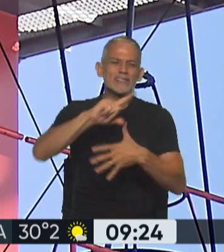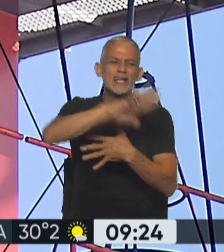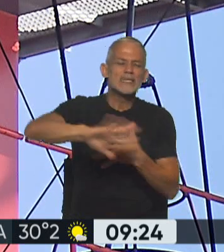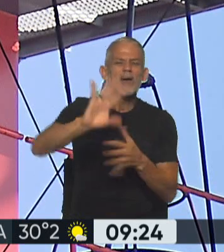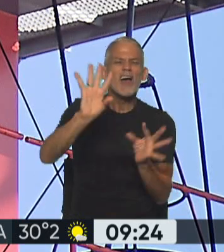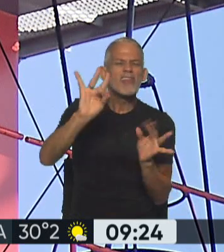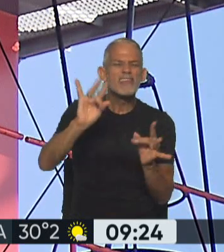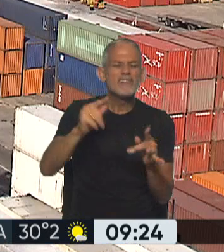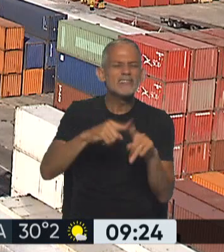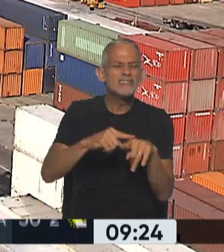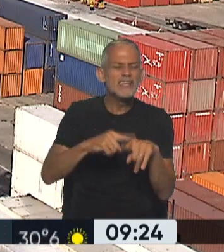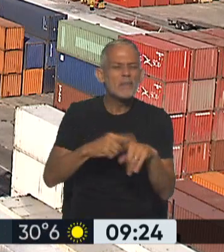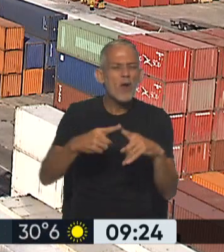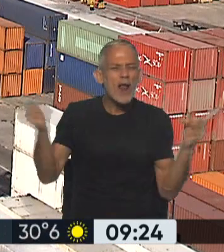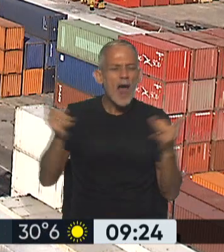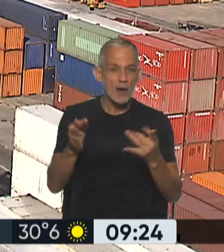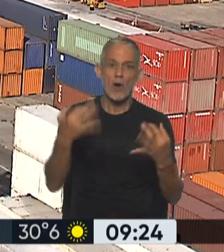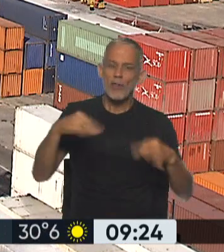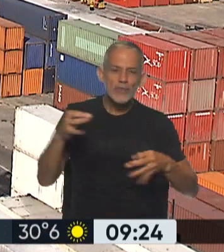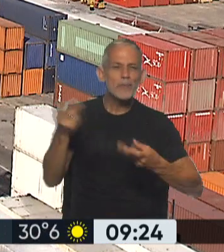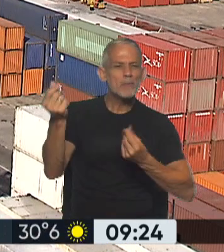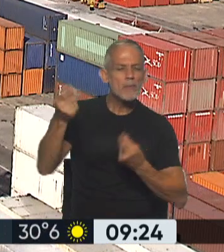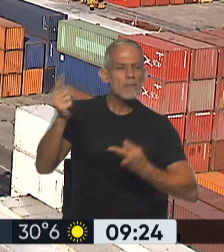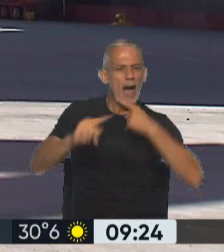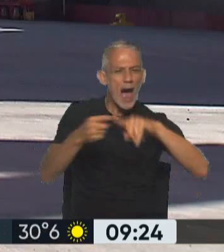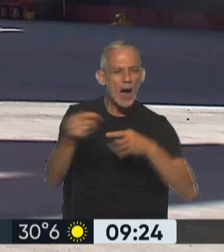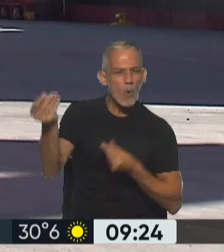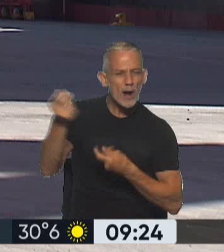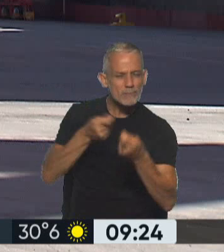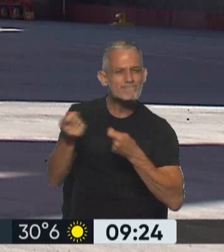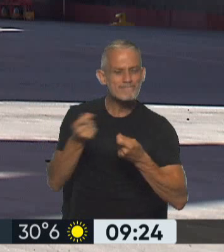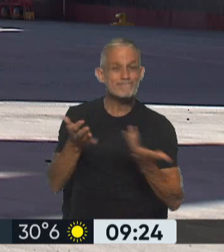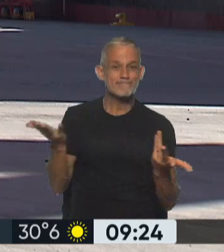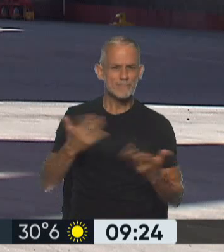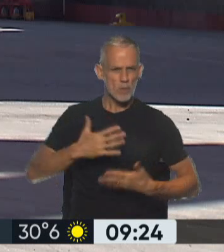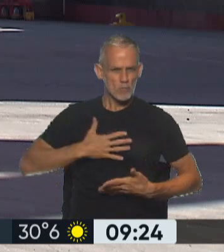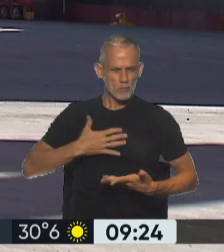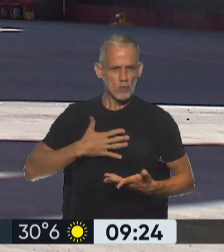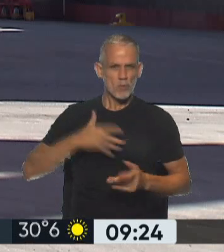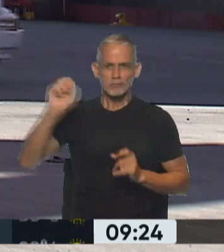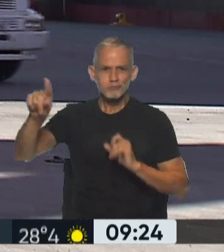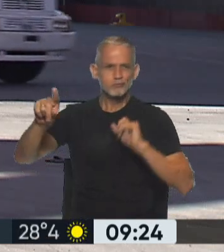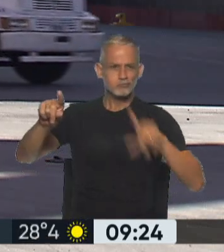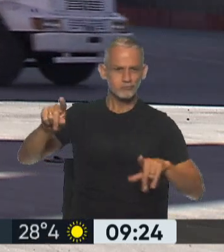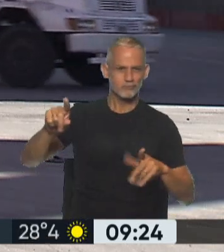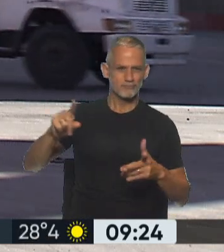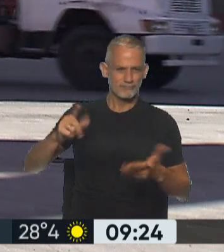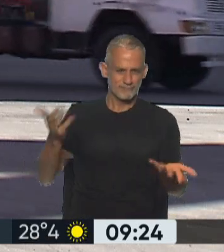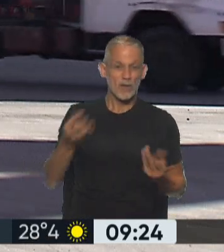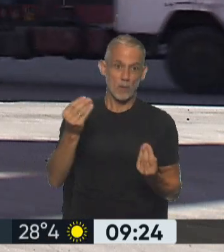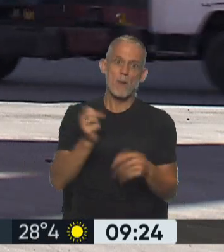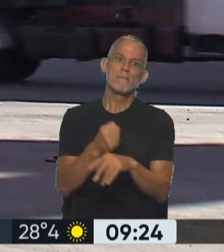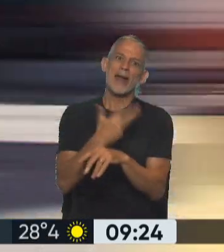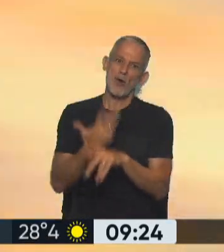sostenible en el tiempo sin estrategias financieras que alimenten el mencionado espíritu de soberanía, mandato implícito del